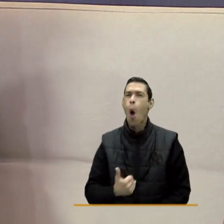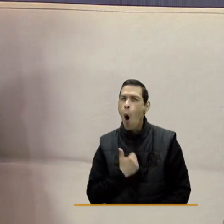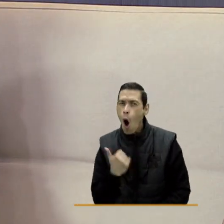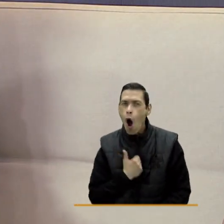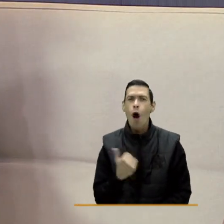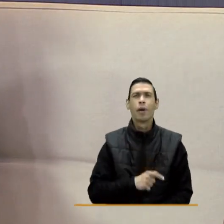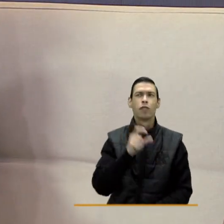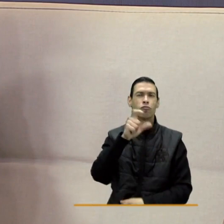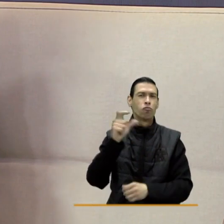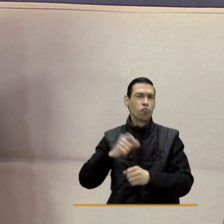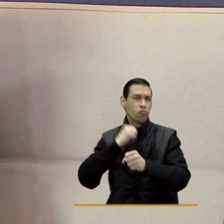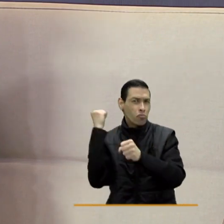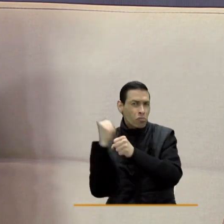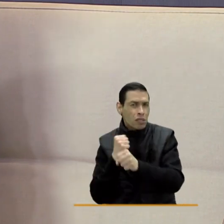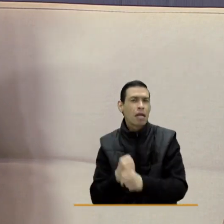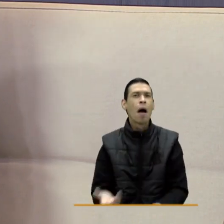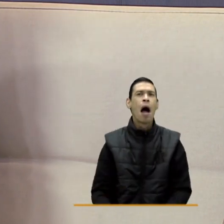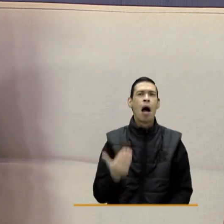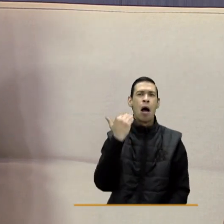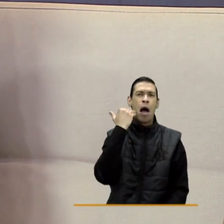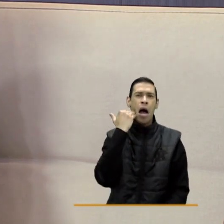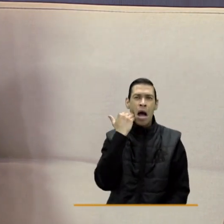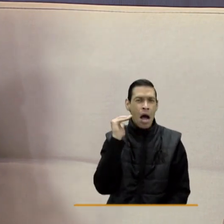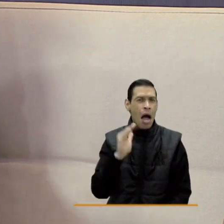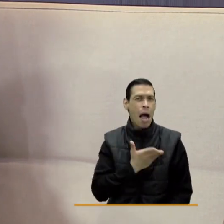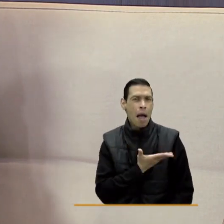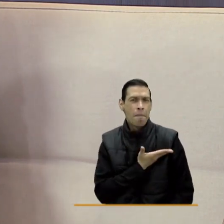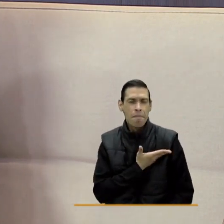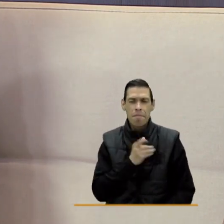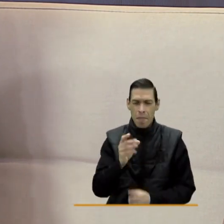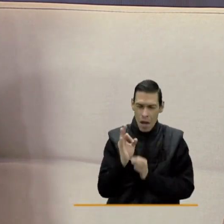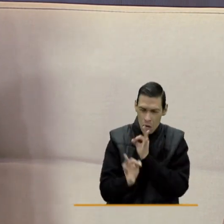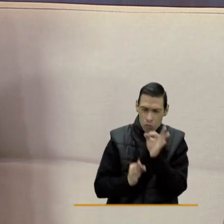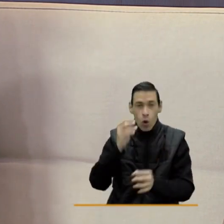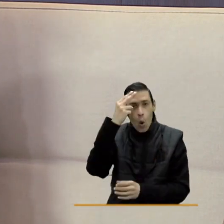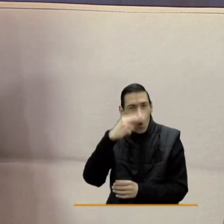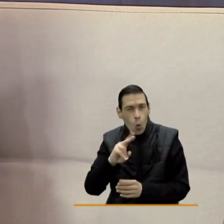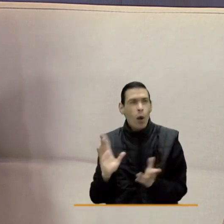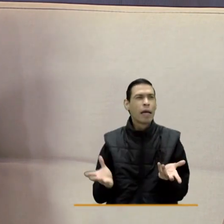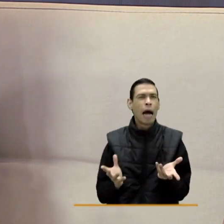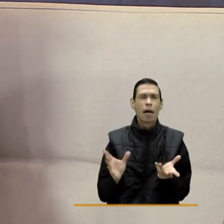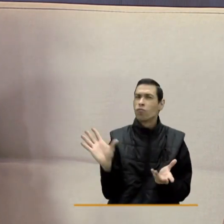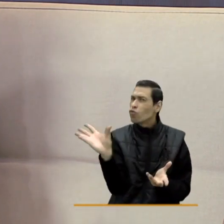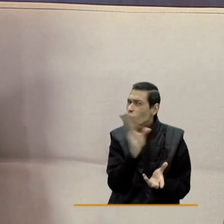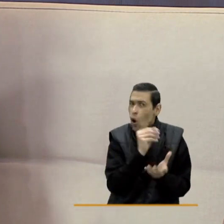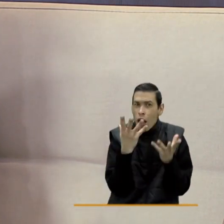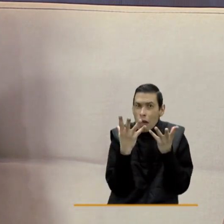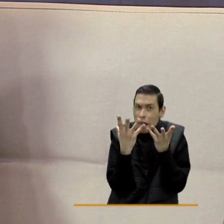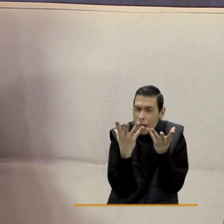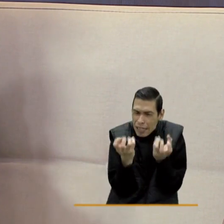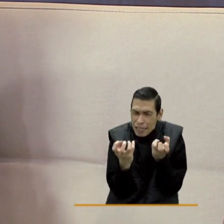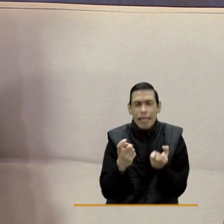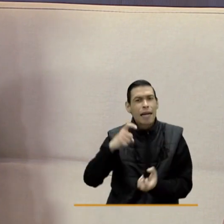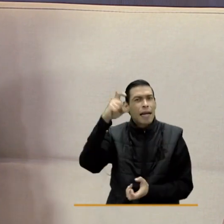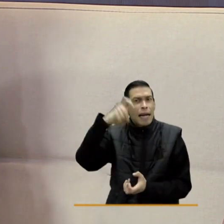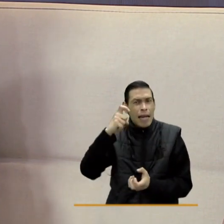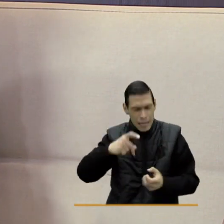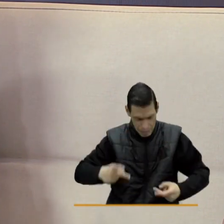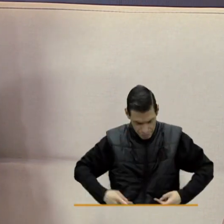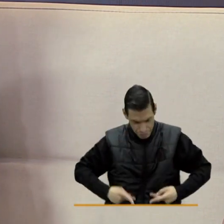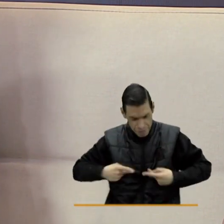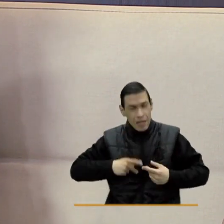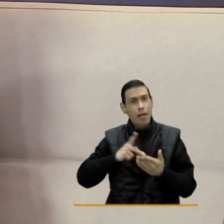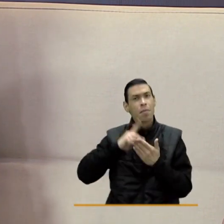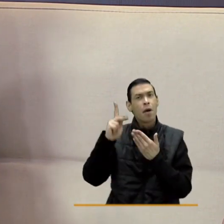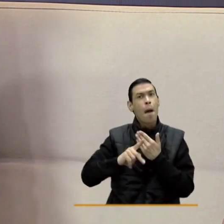trabajadores a las madres cabeza de familia a toda la población que hoy quiere y necesita mejorar su